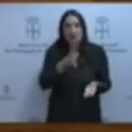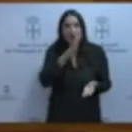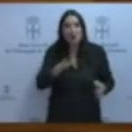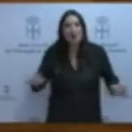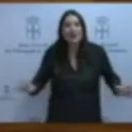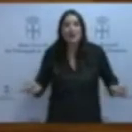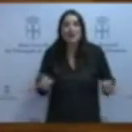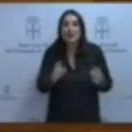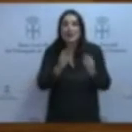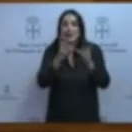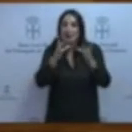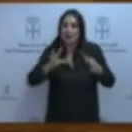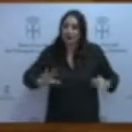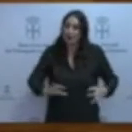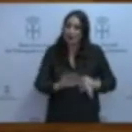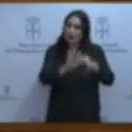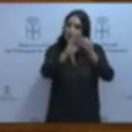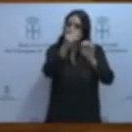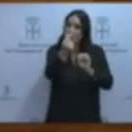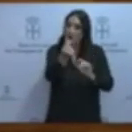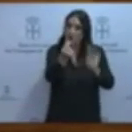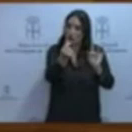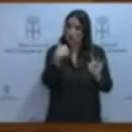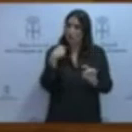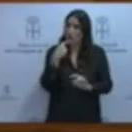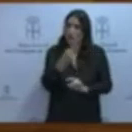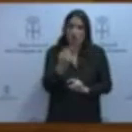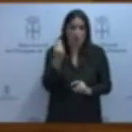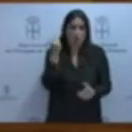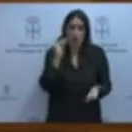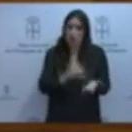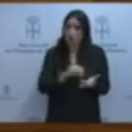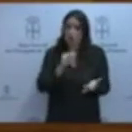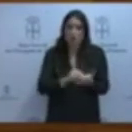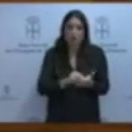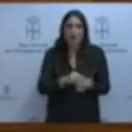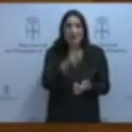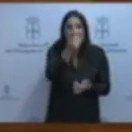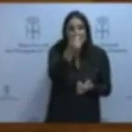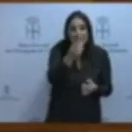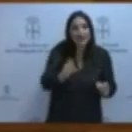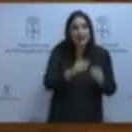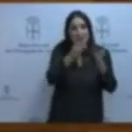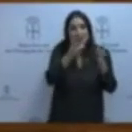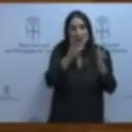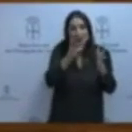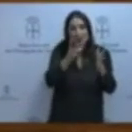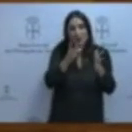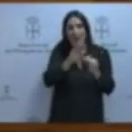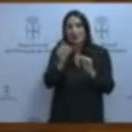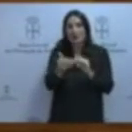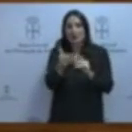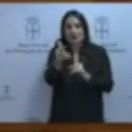sí tiene que ver con el dinero. Y ya se lo he dicho en otra ocasión y no me cansaré de repetírselo. La libertad es algo que se ejerce a través de derechos.